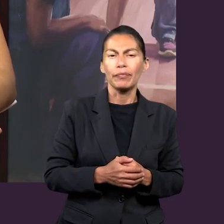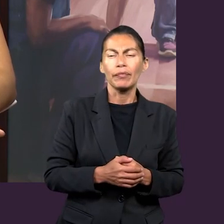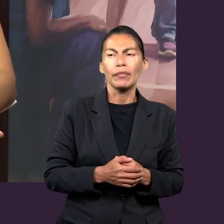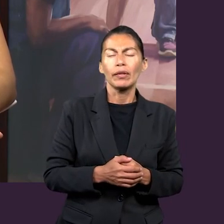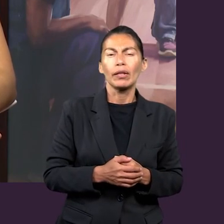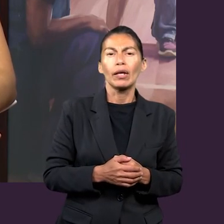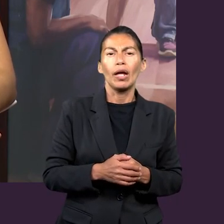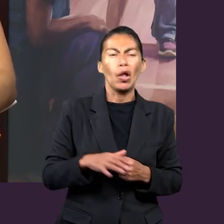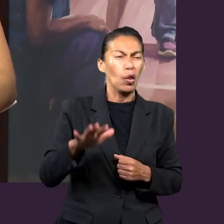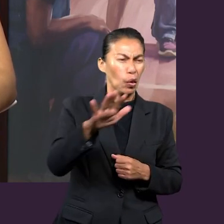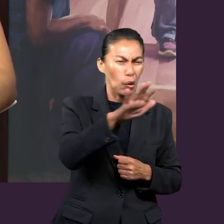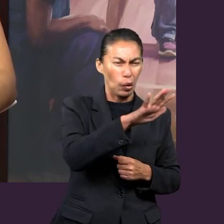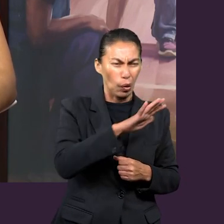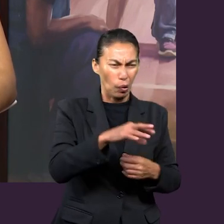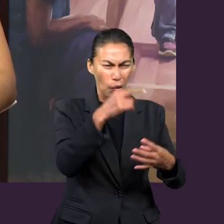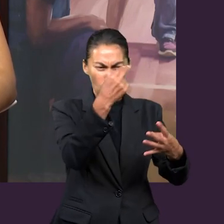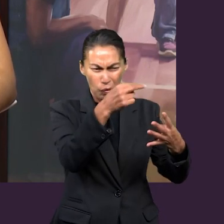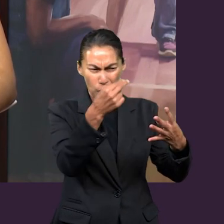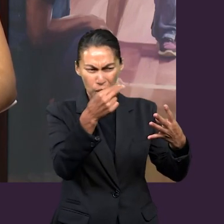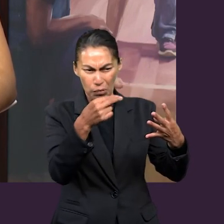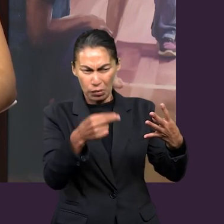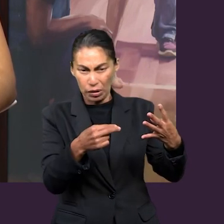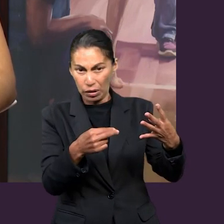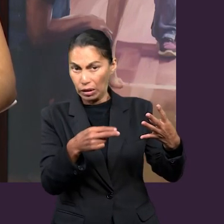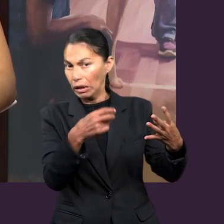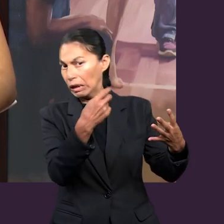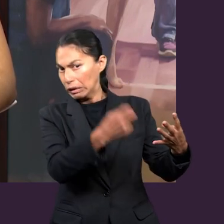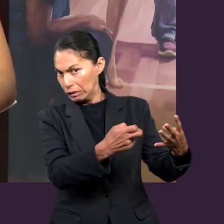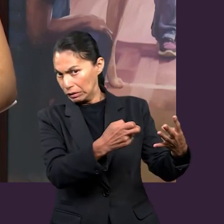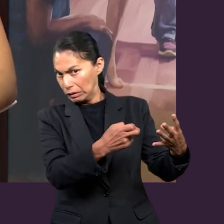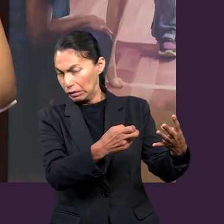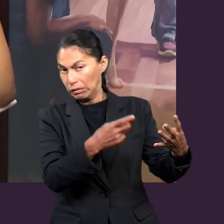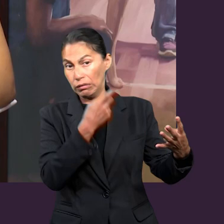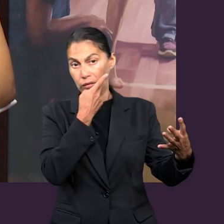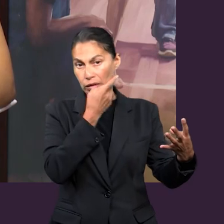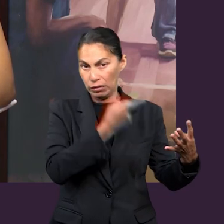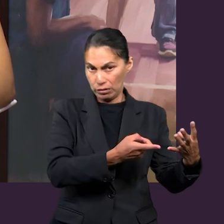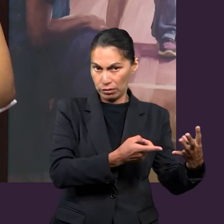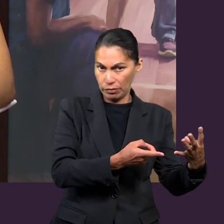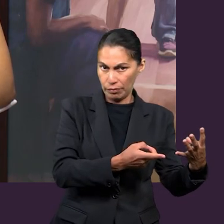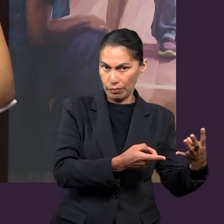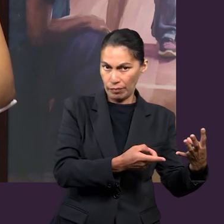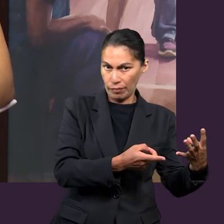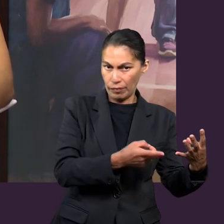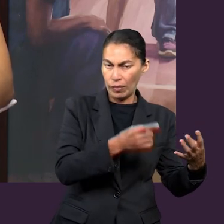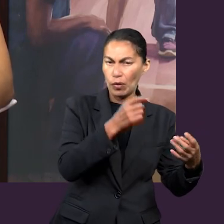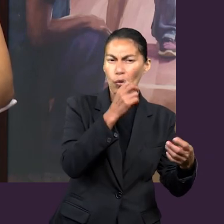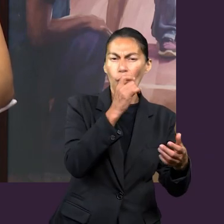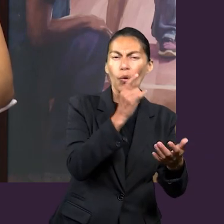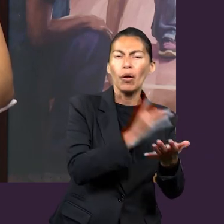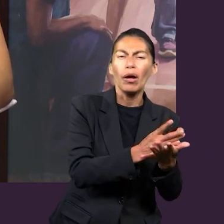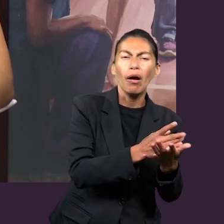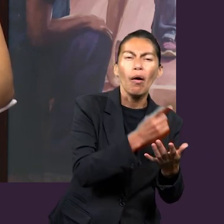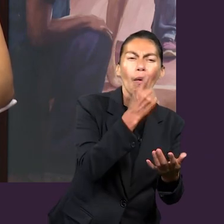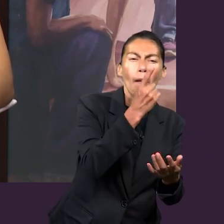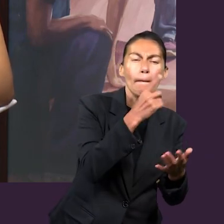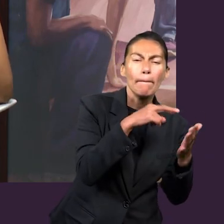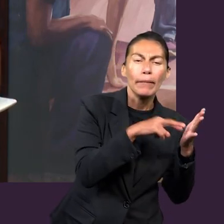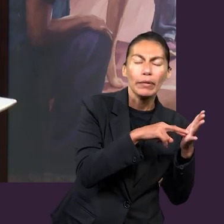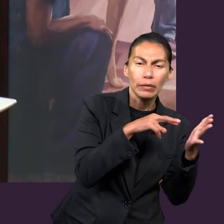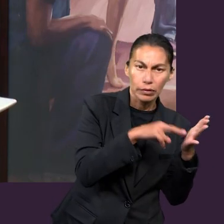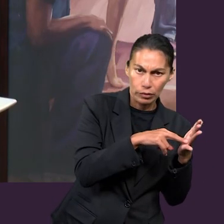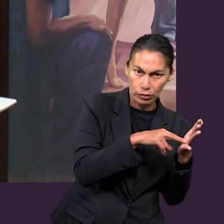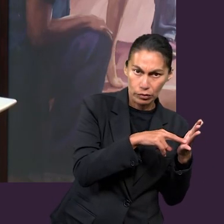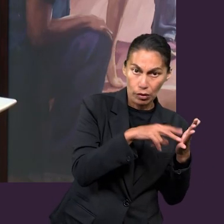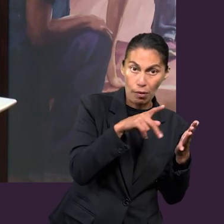ya por último, todo nombre que se nombra. Que ese también solo tiene el primer versículo.